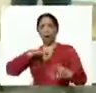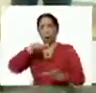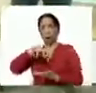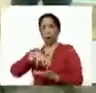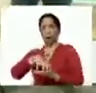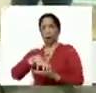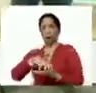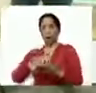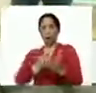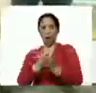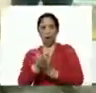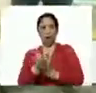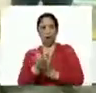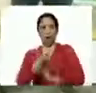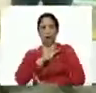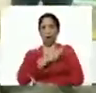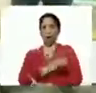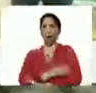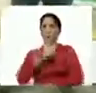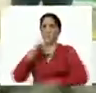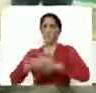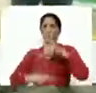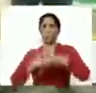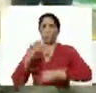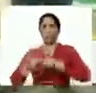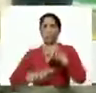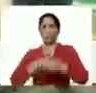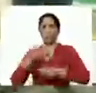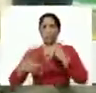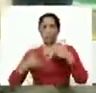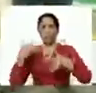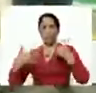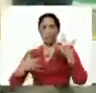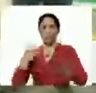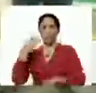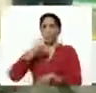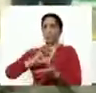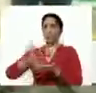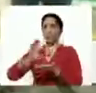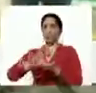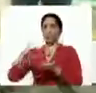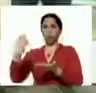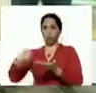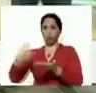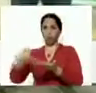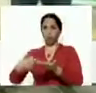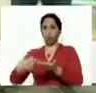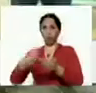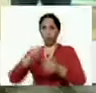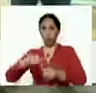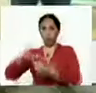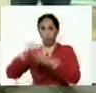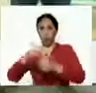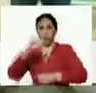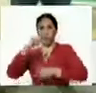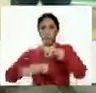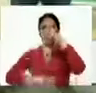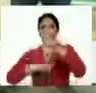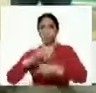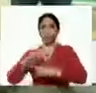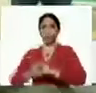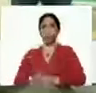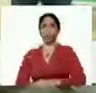leal, invicto y productivo, bueno, realizando el acto de financiamiento del ciclo invierno. Productores y